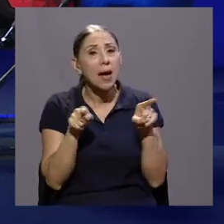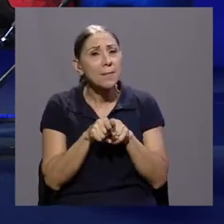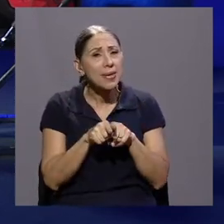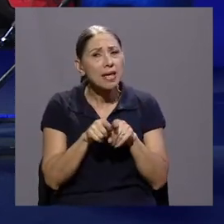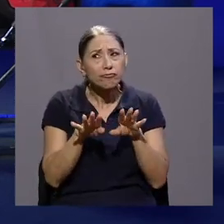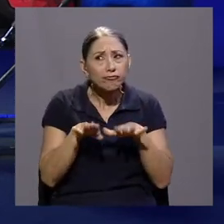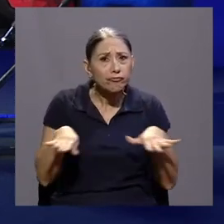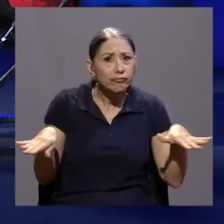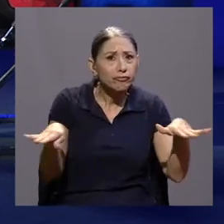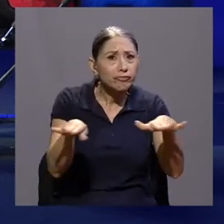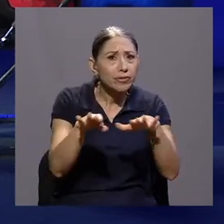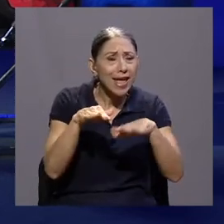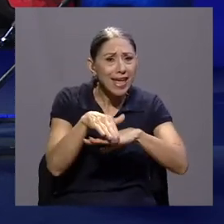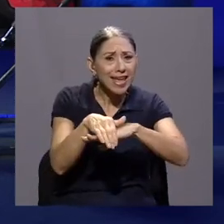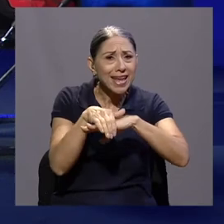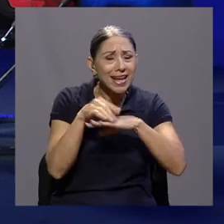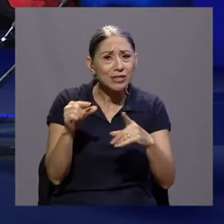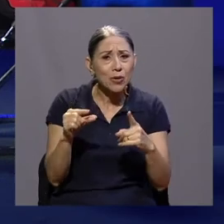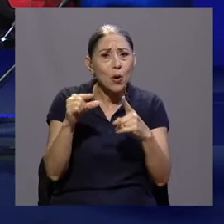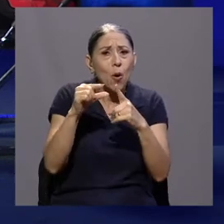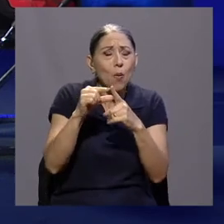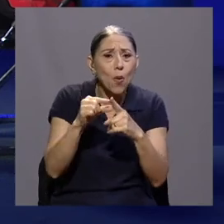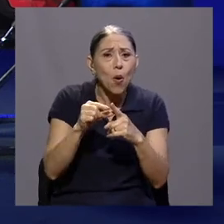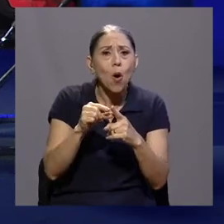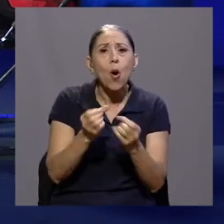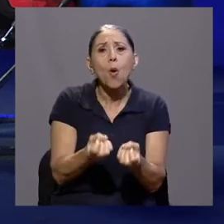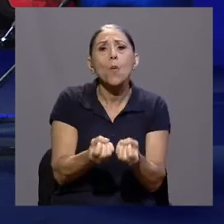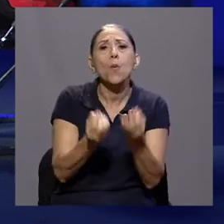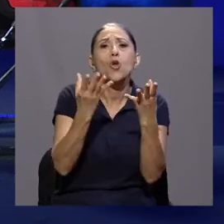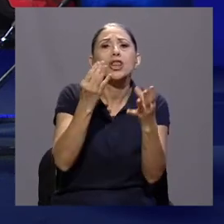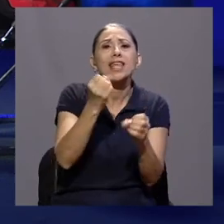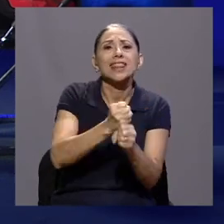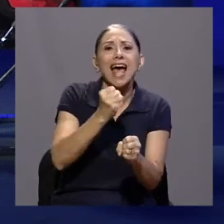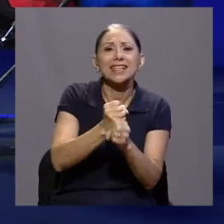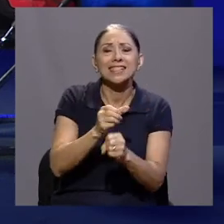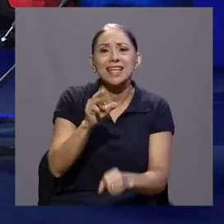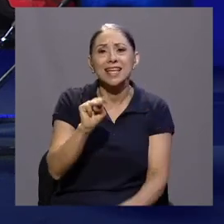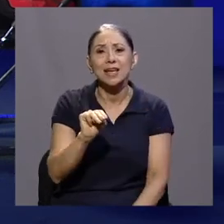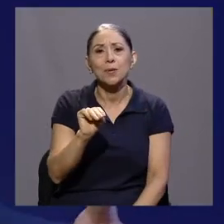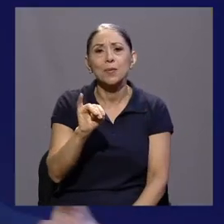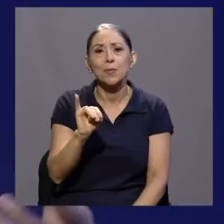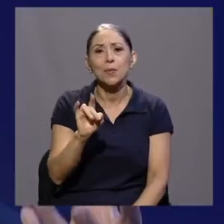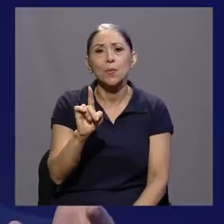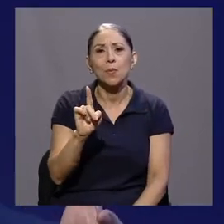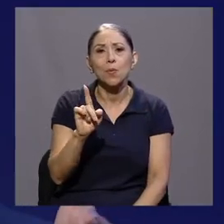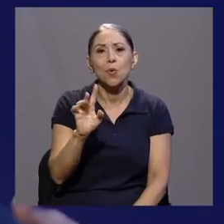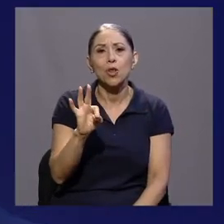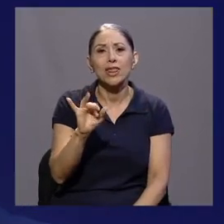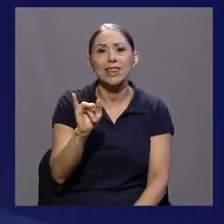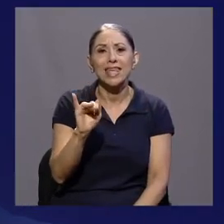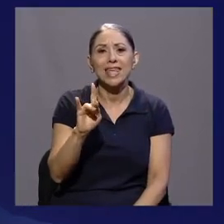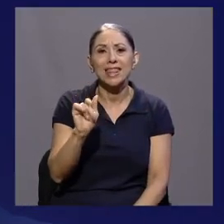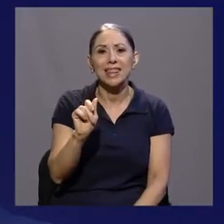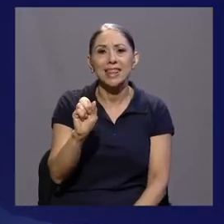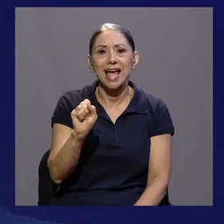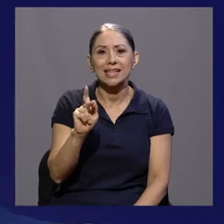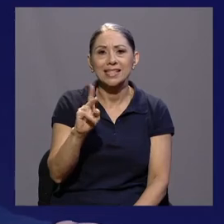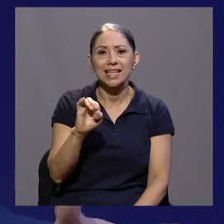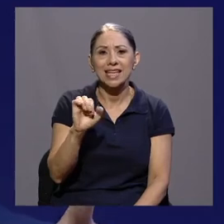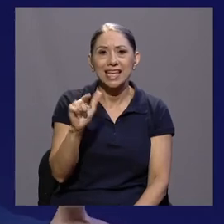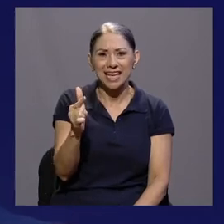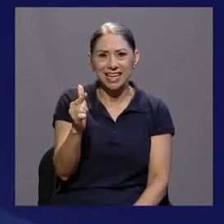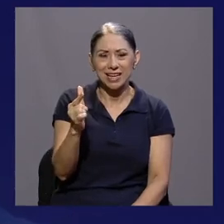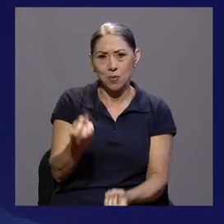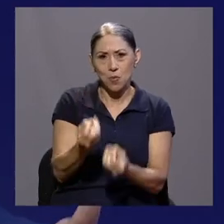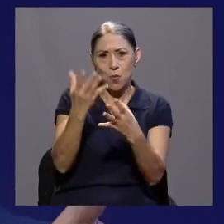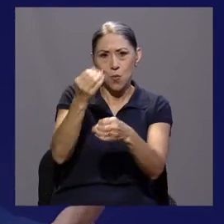que también se conoce en inglés como multitasking, en español multitarea. El hecho de que las personas cada vez se les